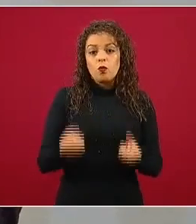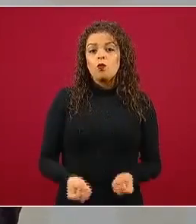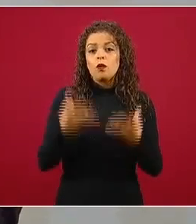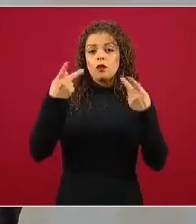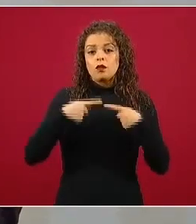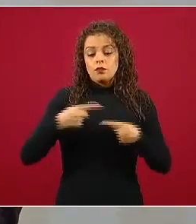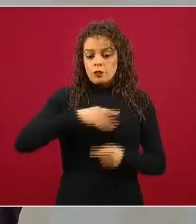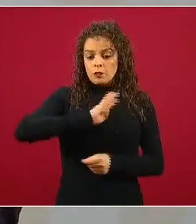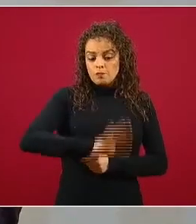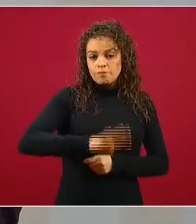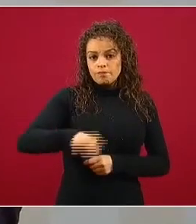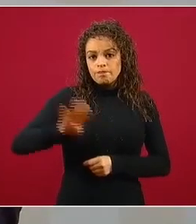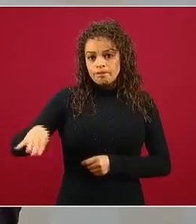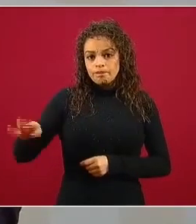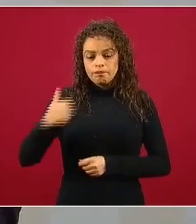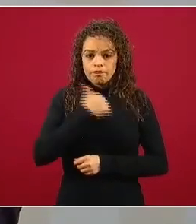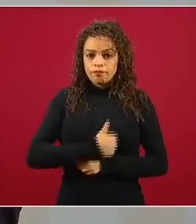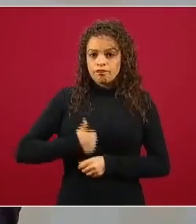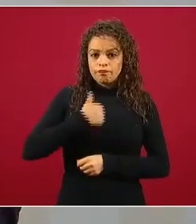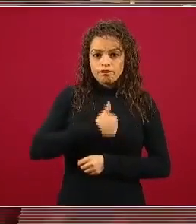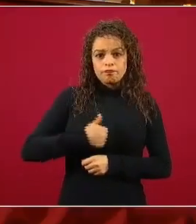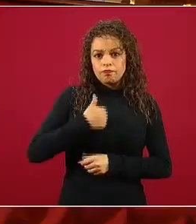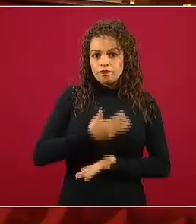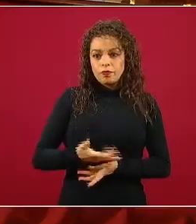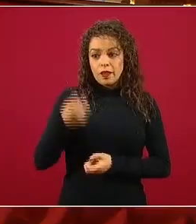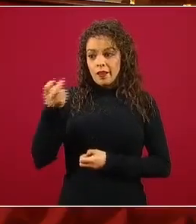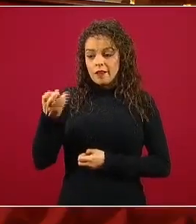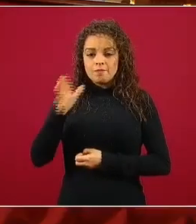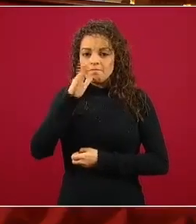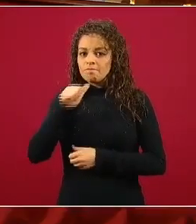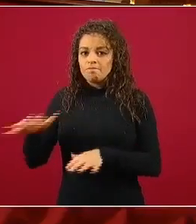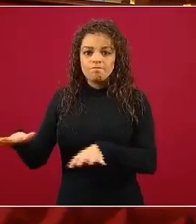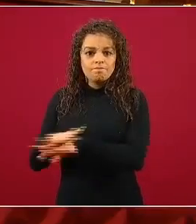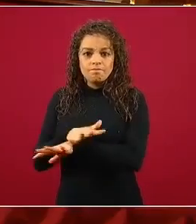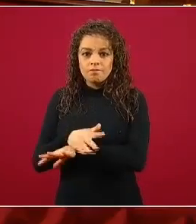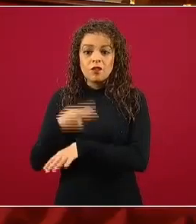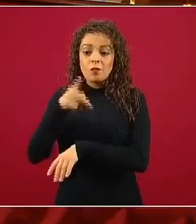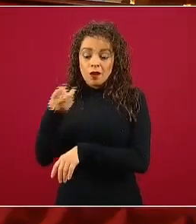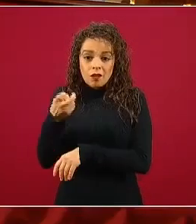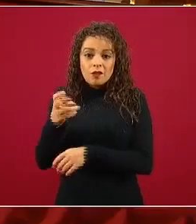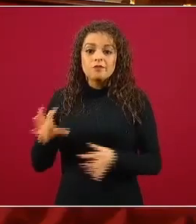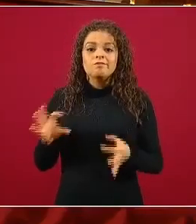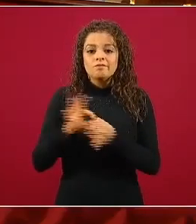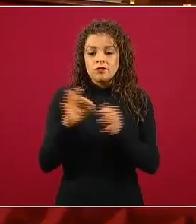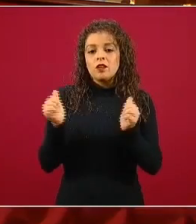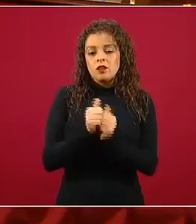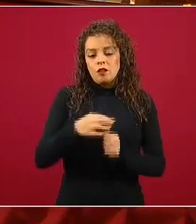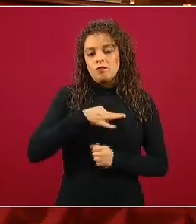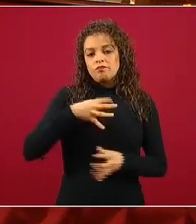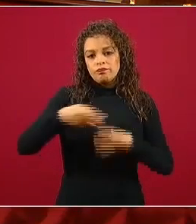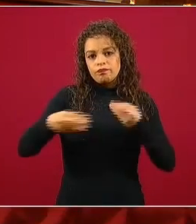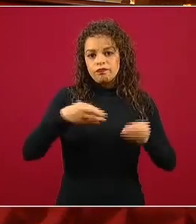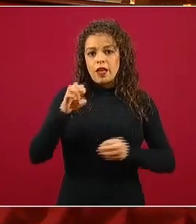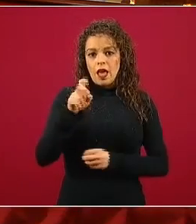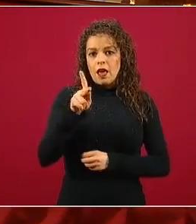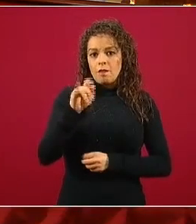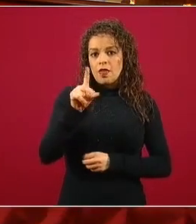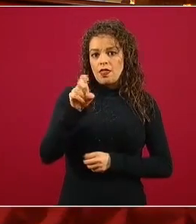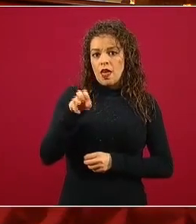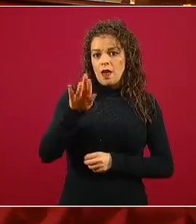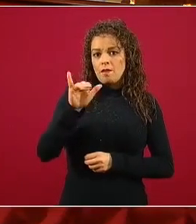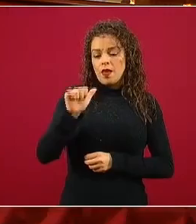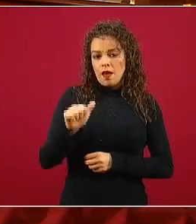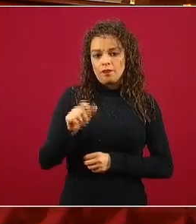nuestros conacionales, que es algo que nadie desea, pero que viene junto con esta epidemia. Ya para terminar, quiero dirigirme